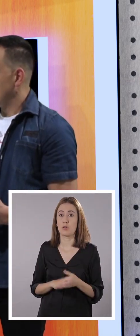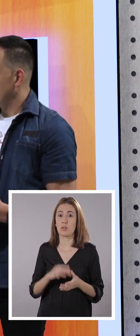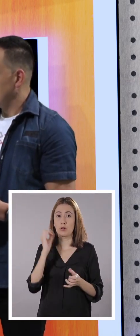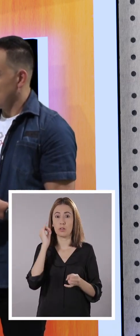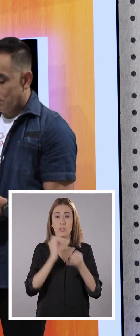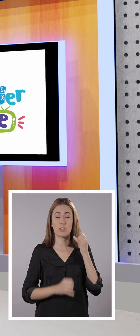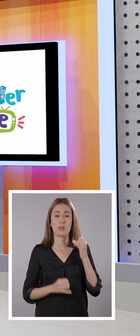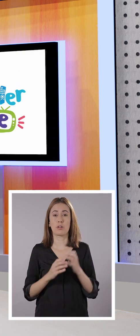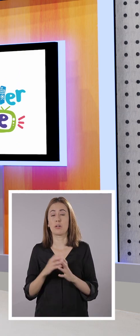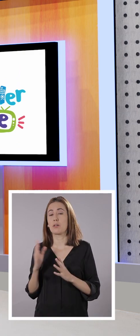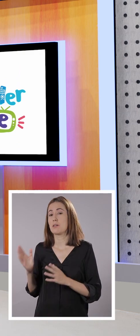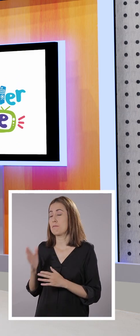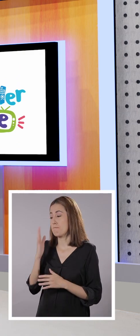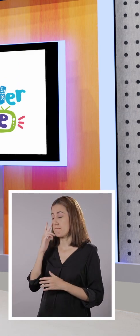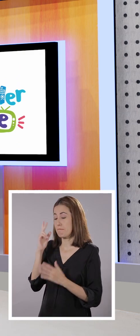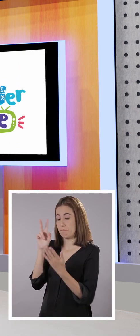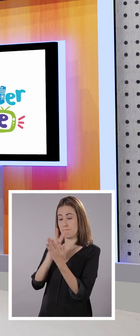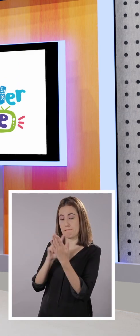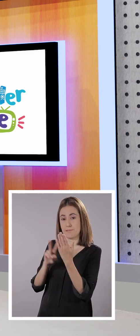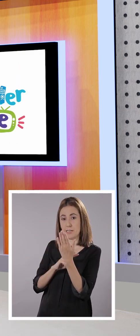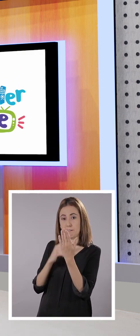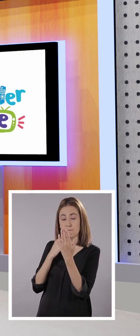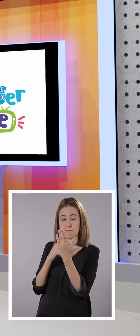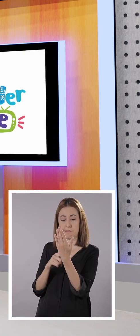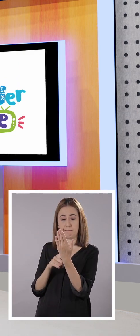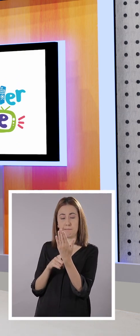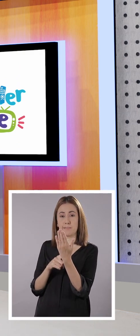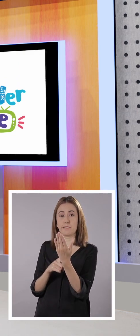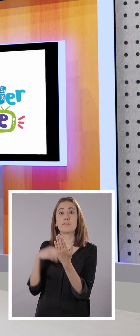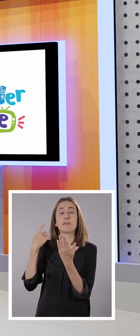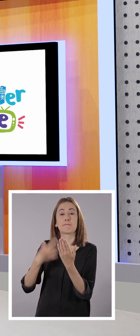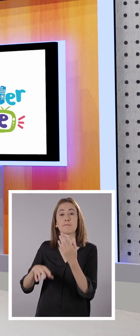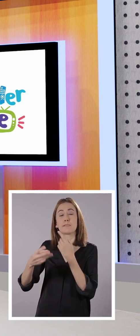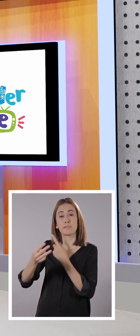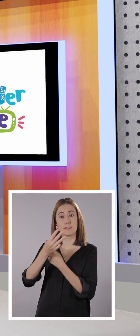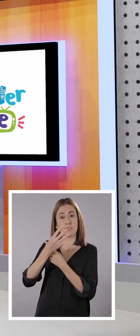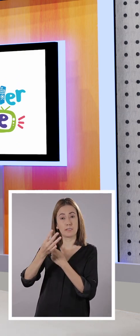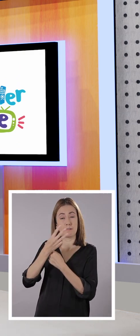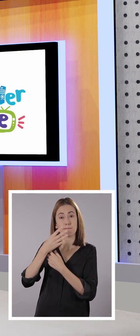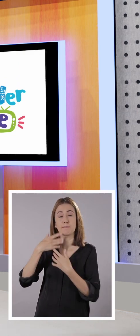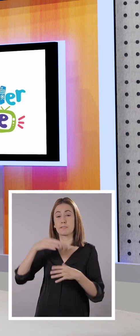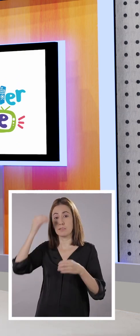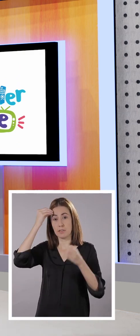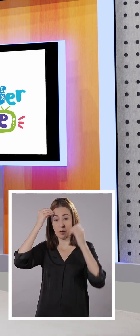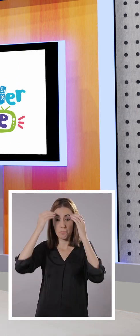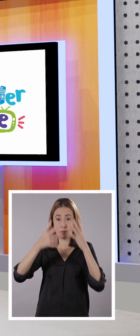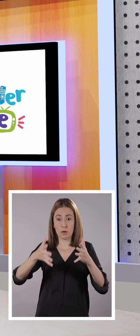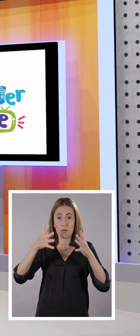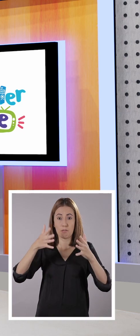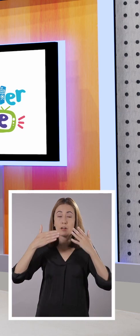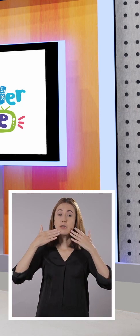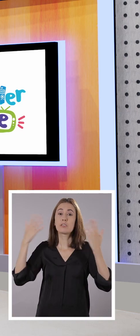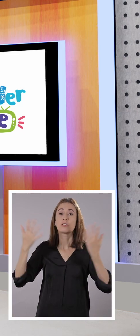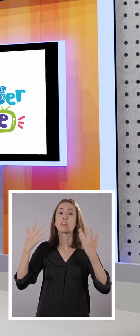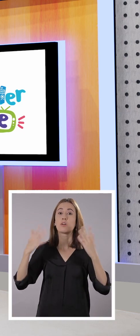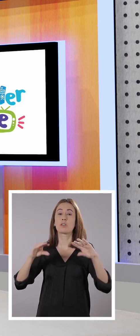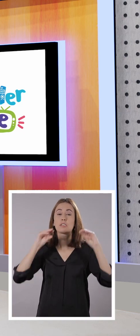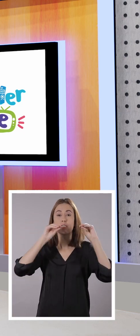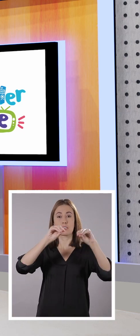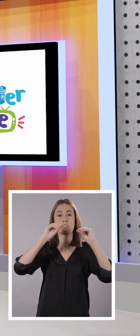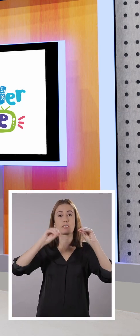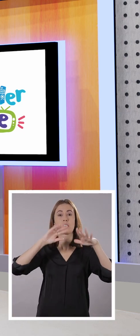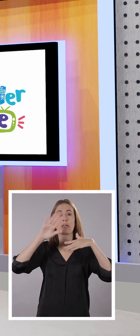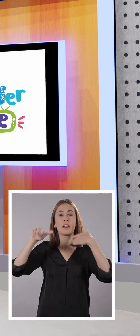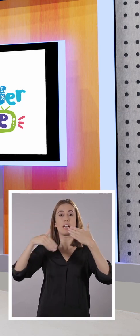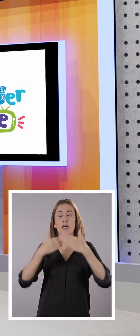¿Y una última? Ah, veamos. Una última es el Internet dice que los profesores se organizan para educar por